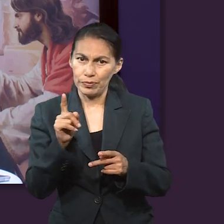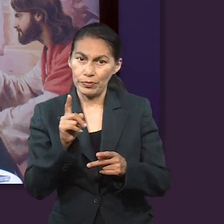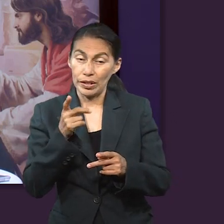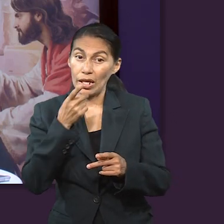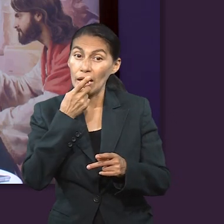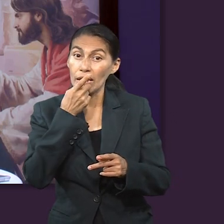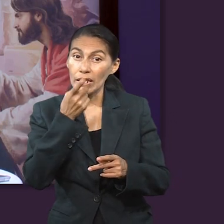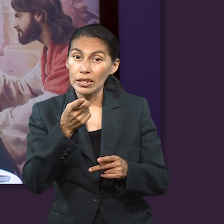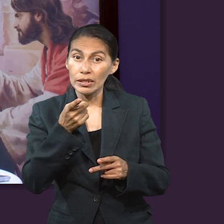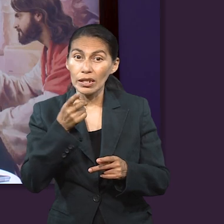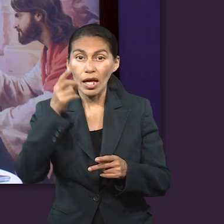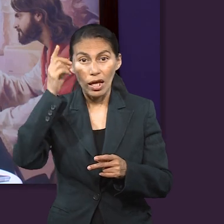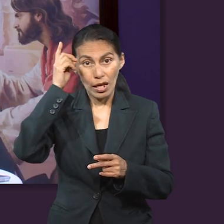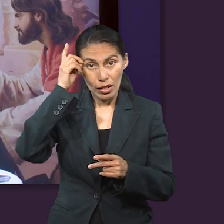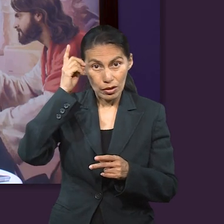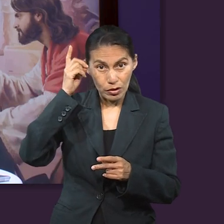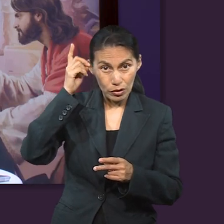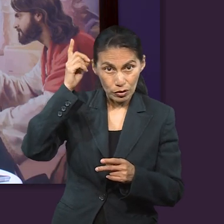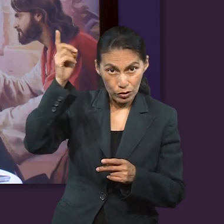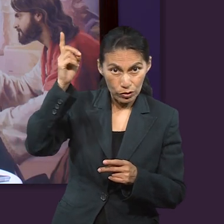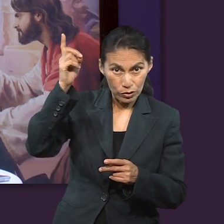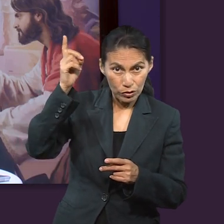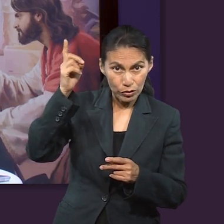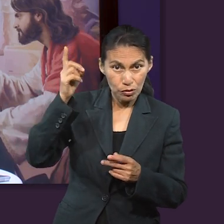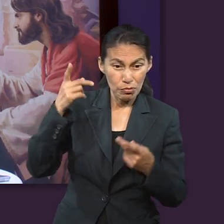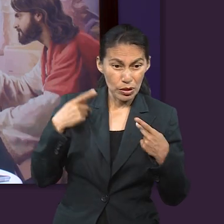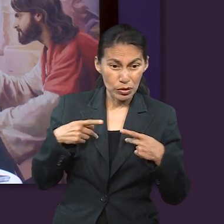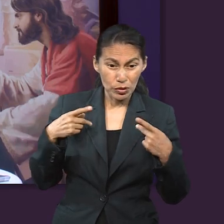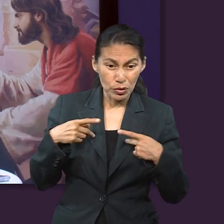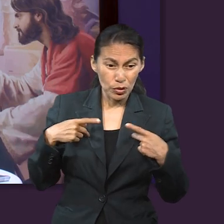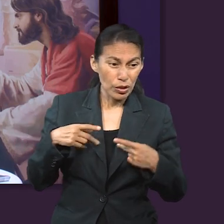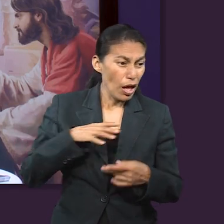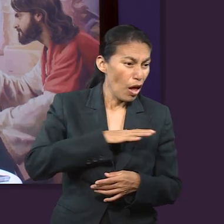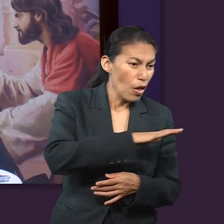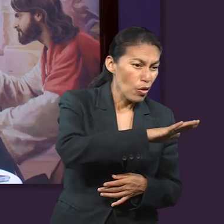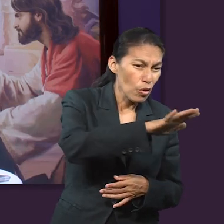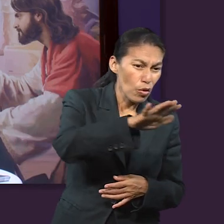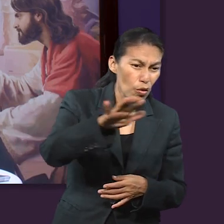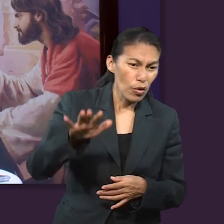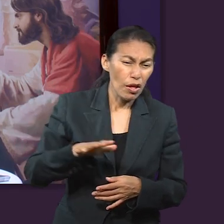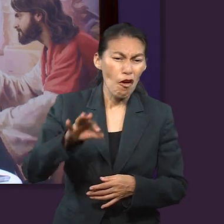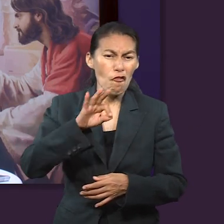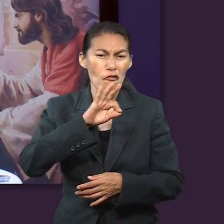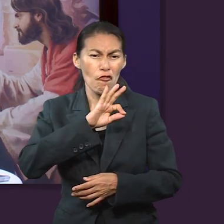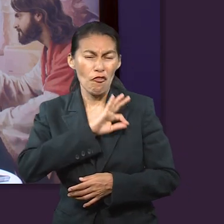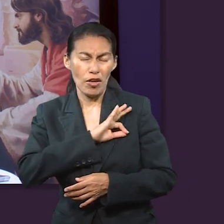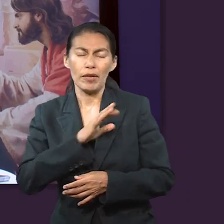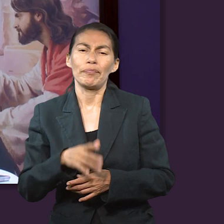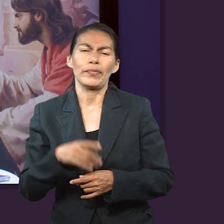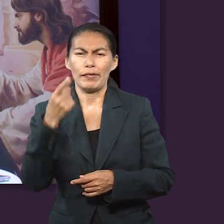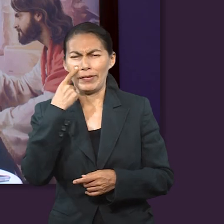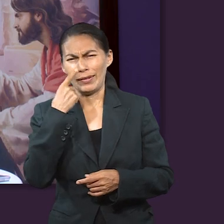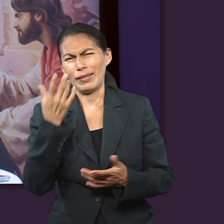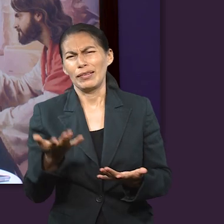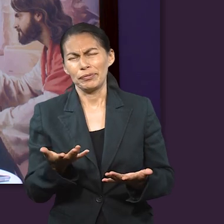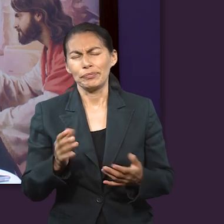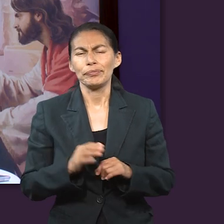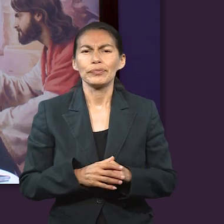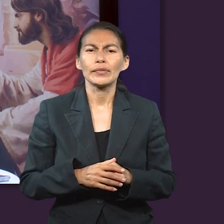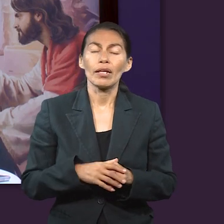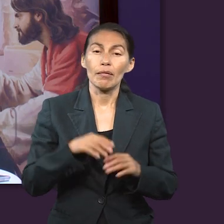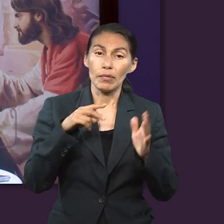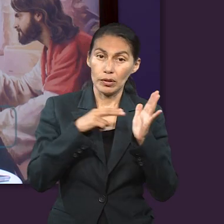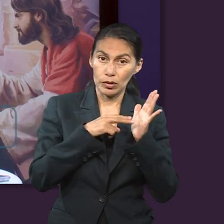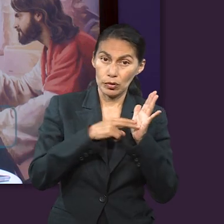hombre perfecto en relación a la comunidad de fe. Porque luego, más adelante, dice en el